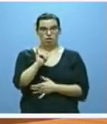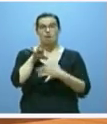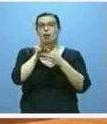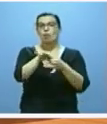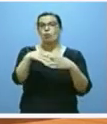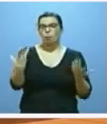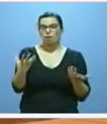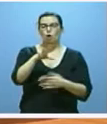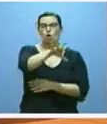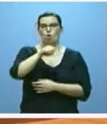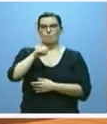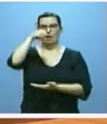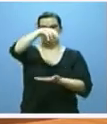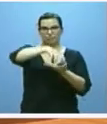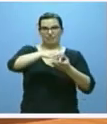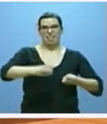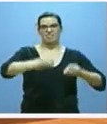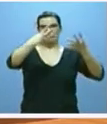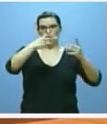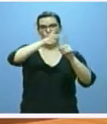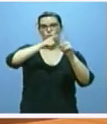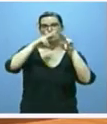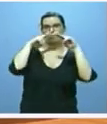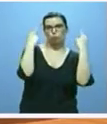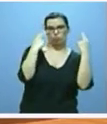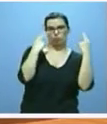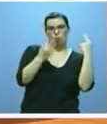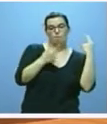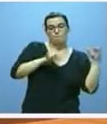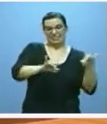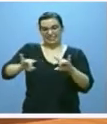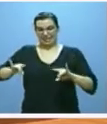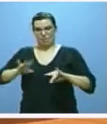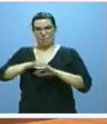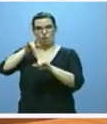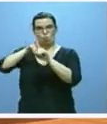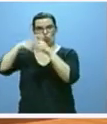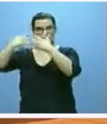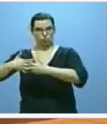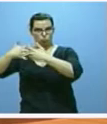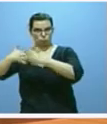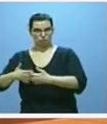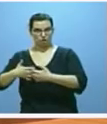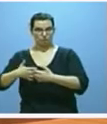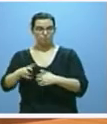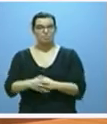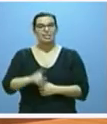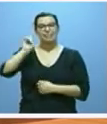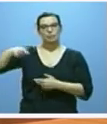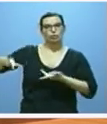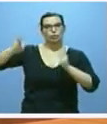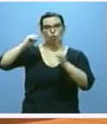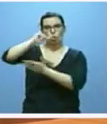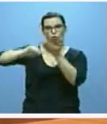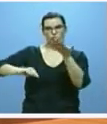compra de un edificio para uso público y de suelo para uso industrial y con la autorización de parques eólicos